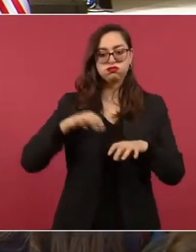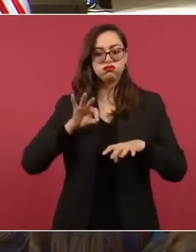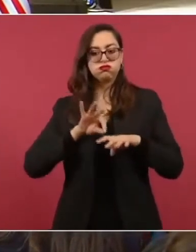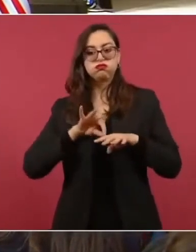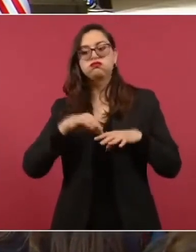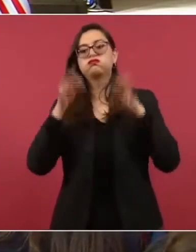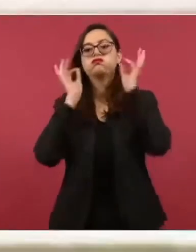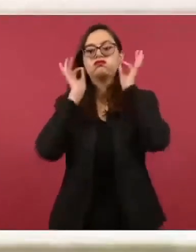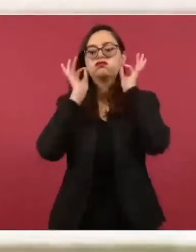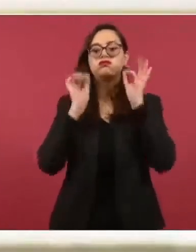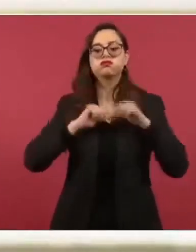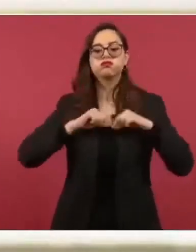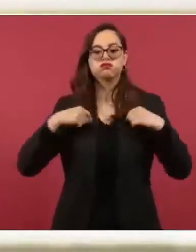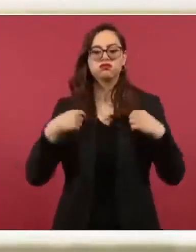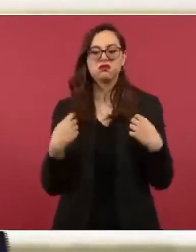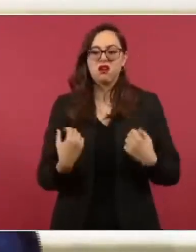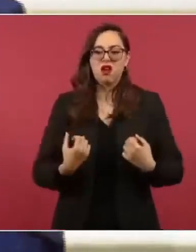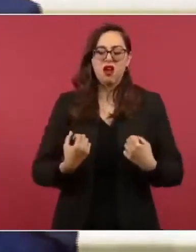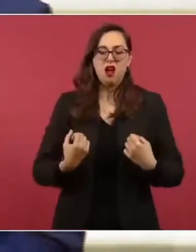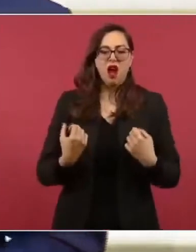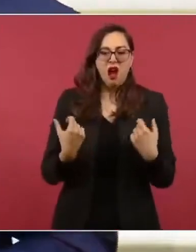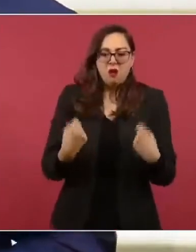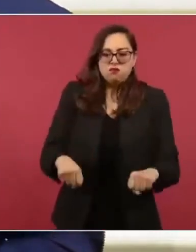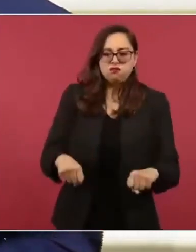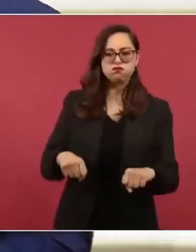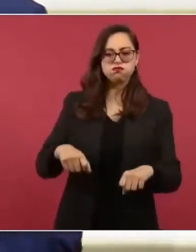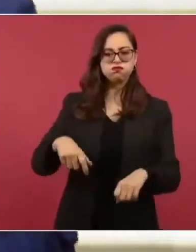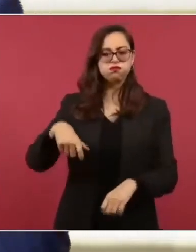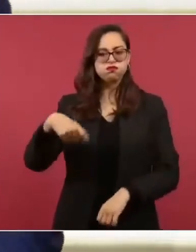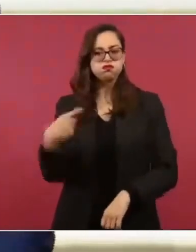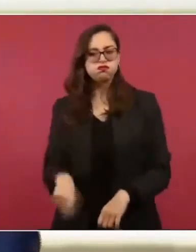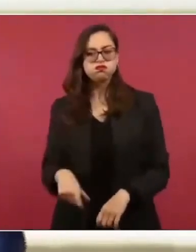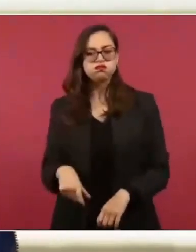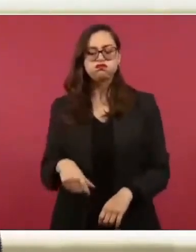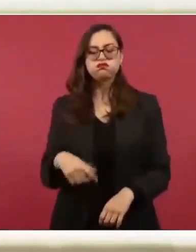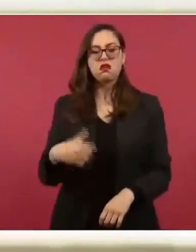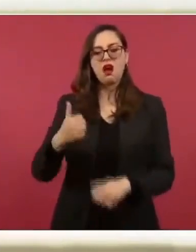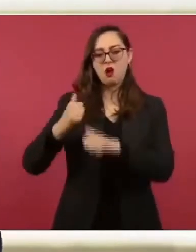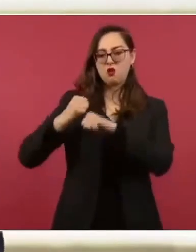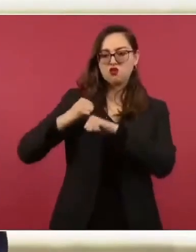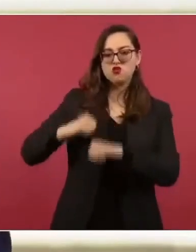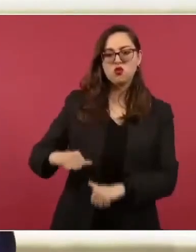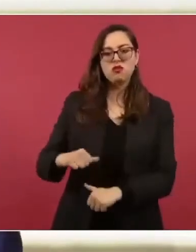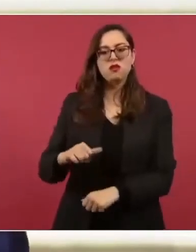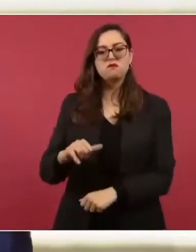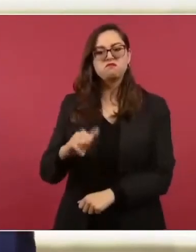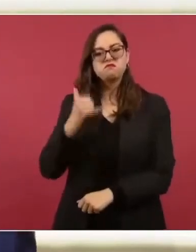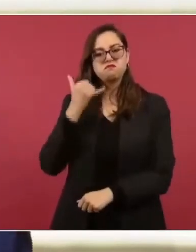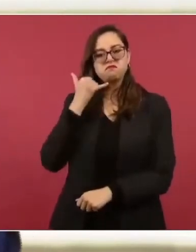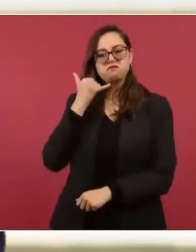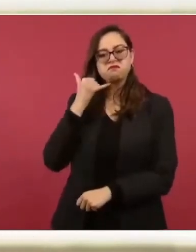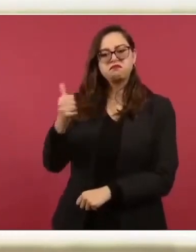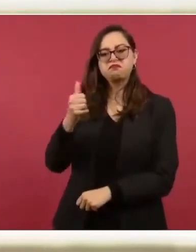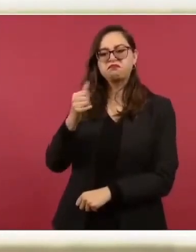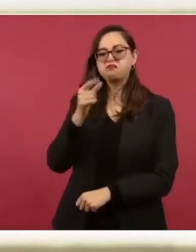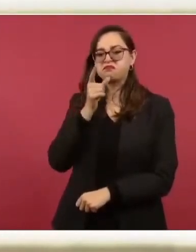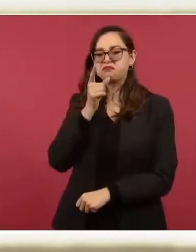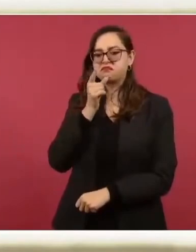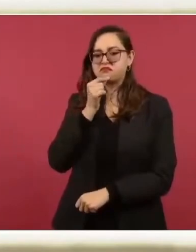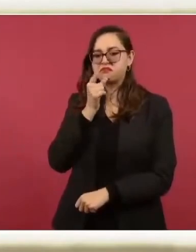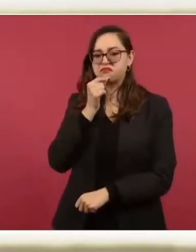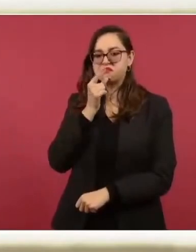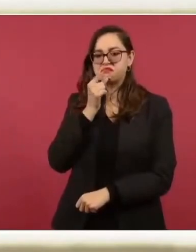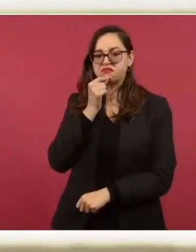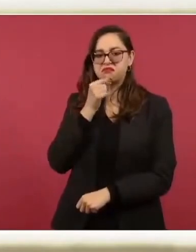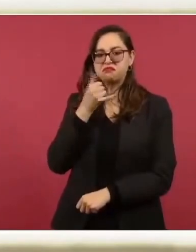con mucho poder que levantan el teléfono y le hablan a un jefe de la policía, a un jefe